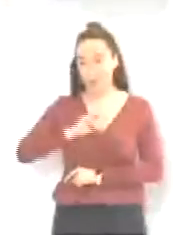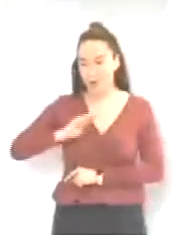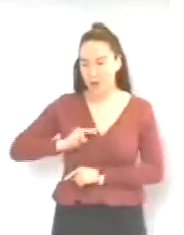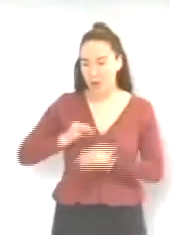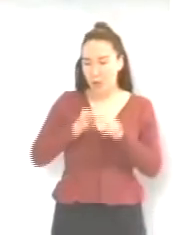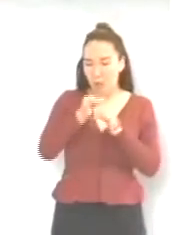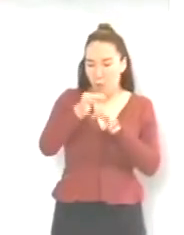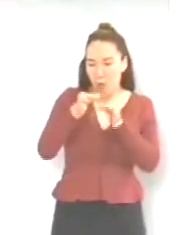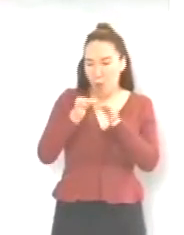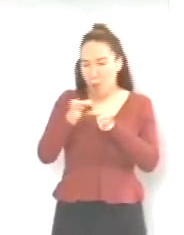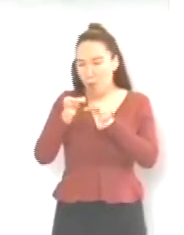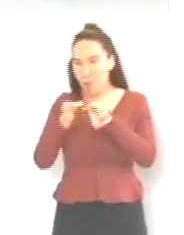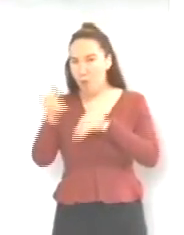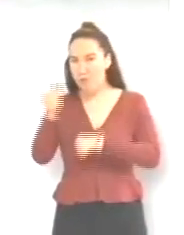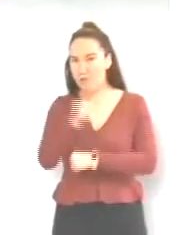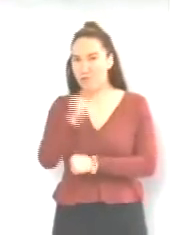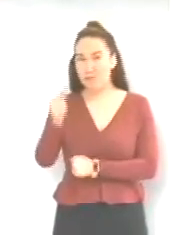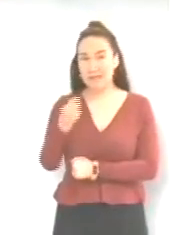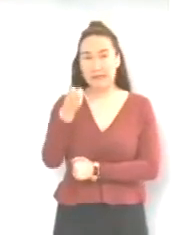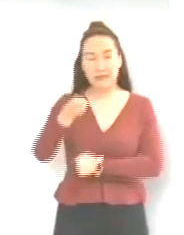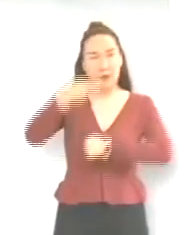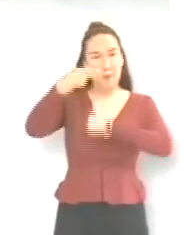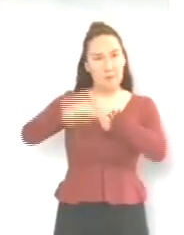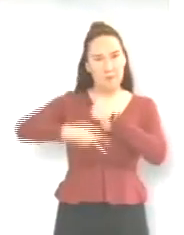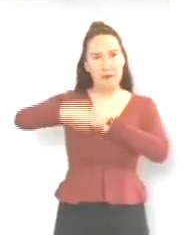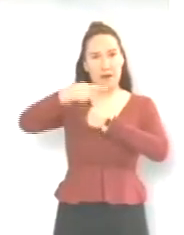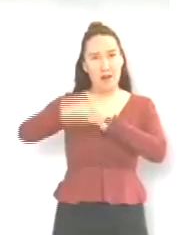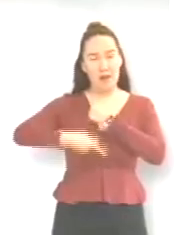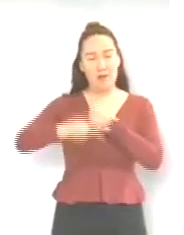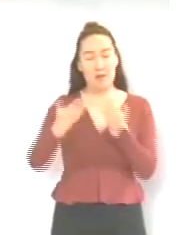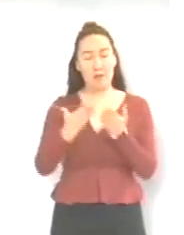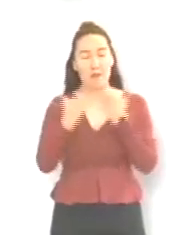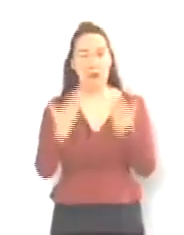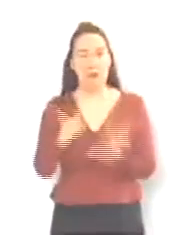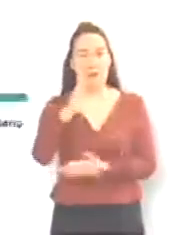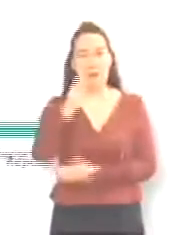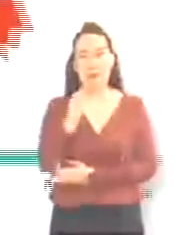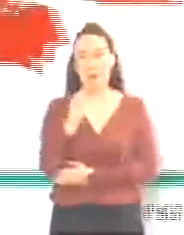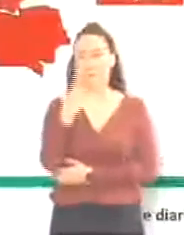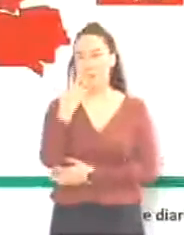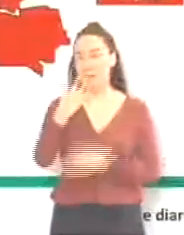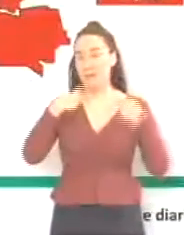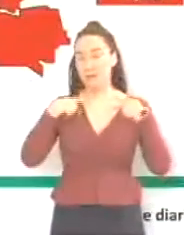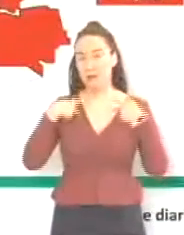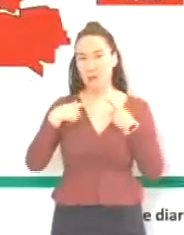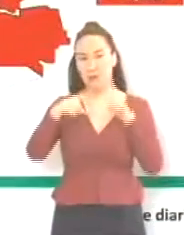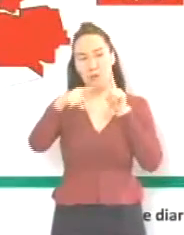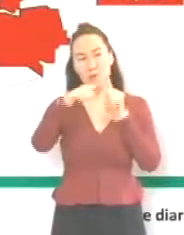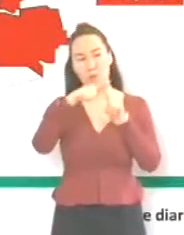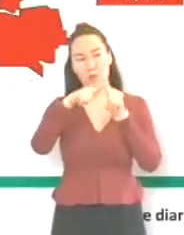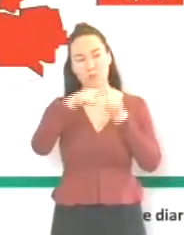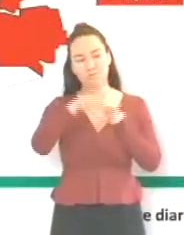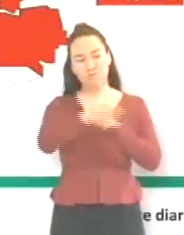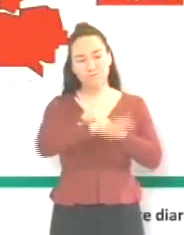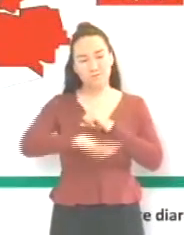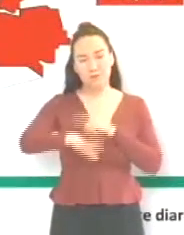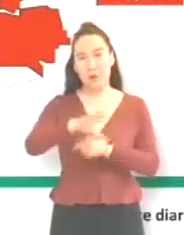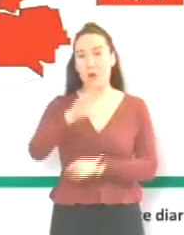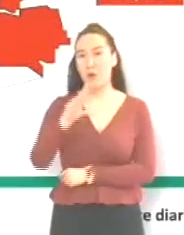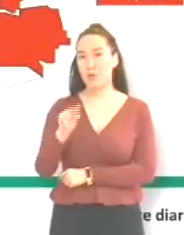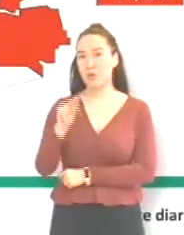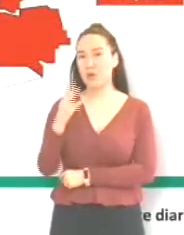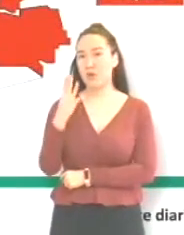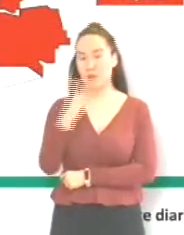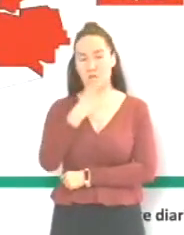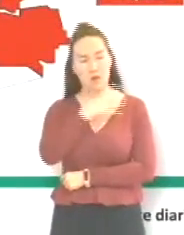también mayor riesgo, y en este caso son noventa y cinco las personas confirmadas en esta región, ochenta y cuatro